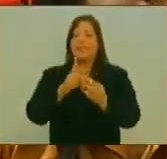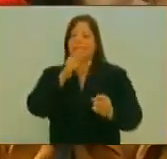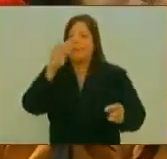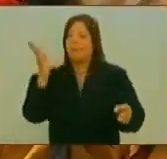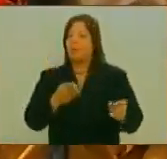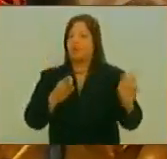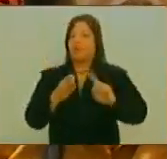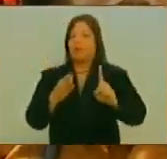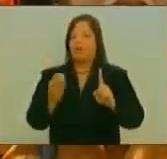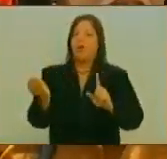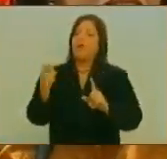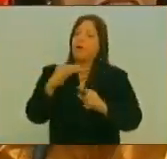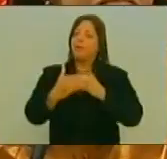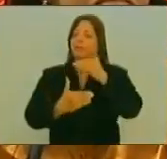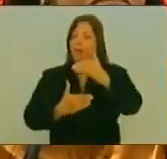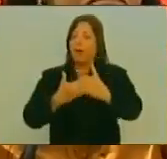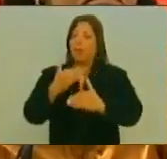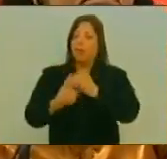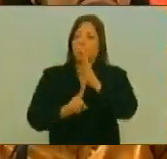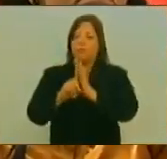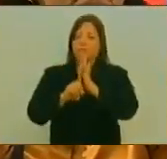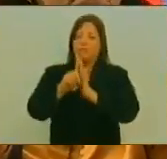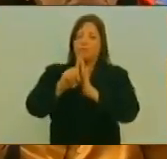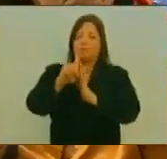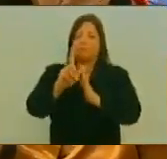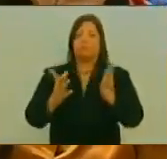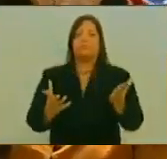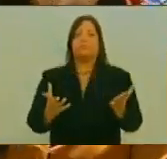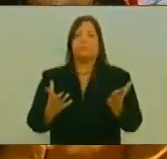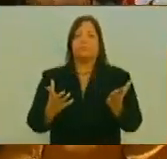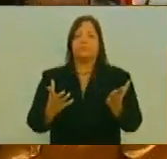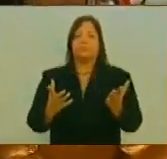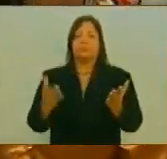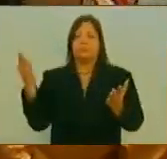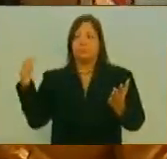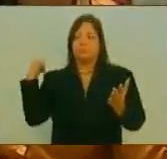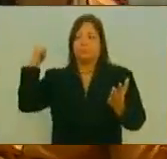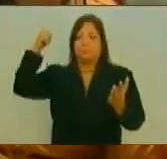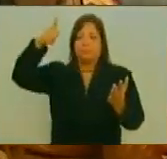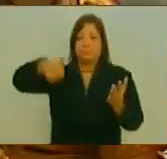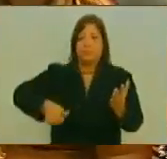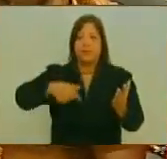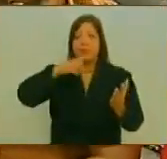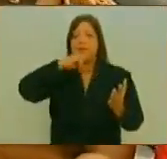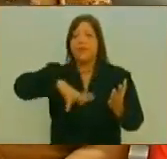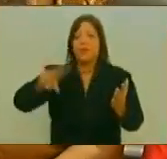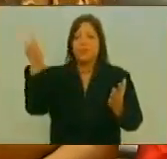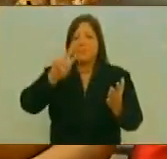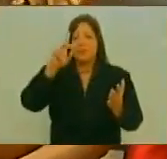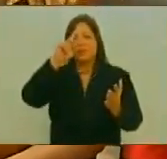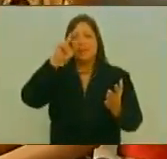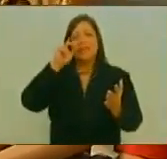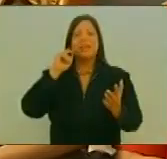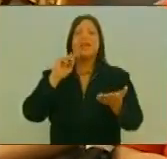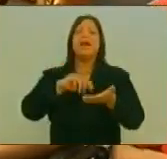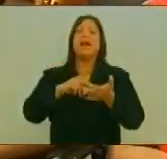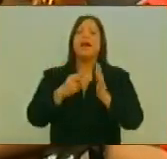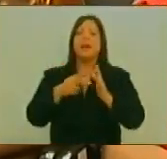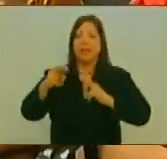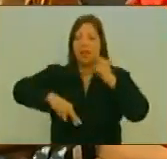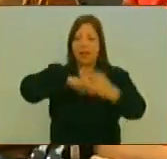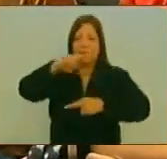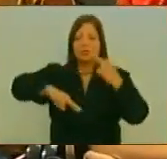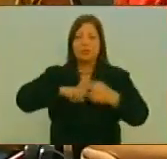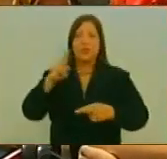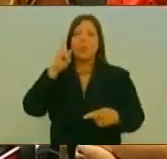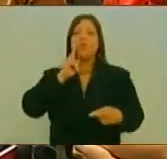venezolano Conoció Como nunca En toda su historia Republicana Que es Desde que llegó La revolución